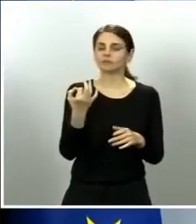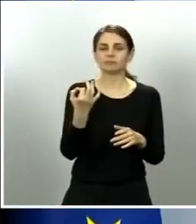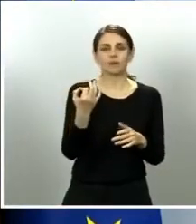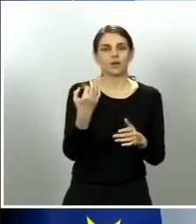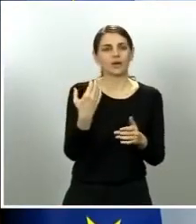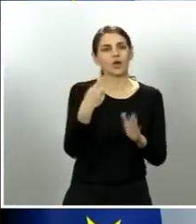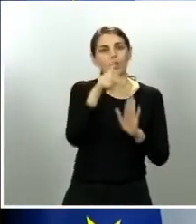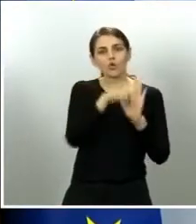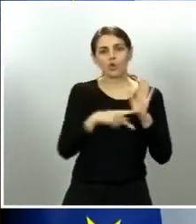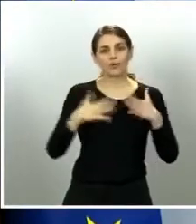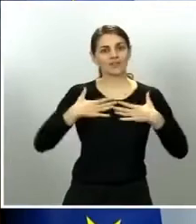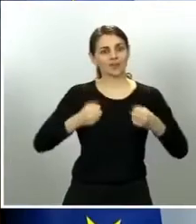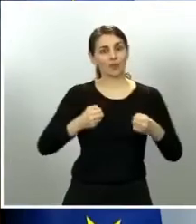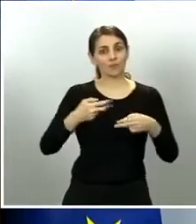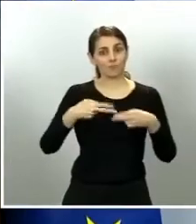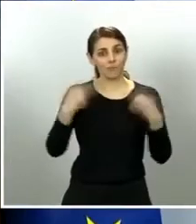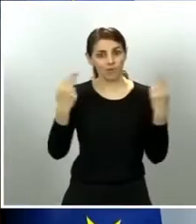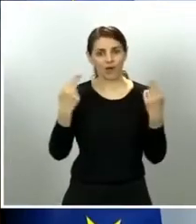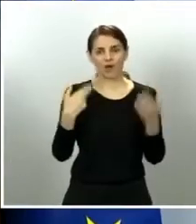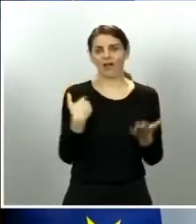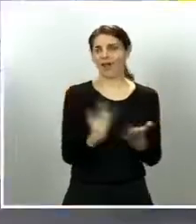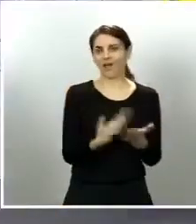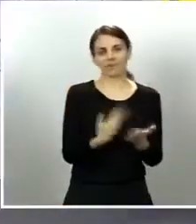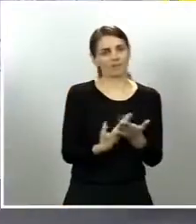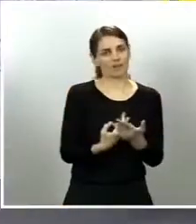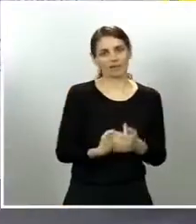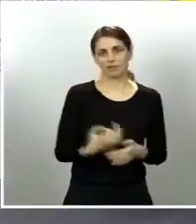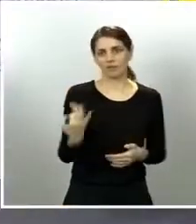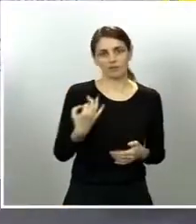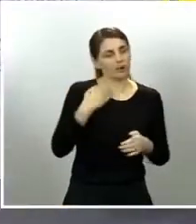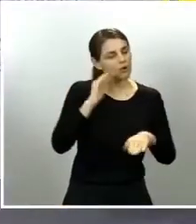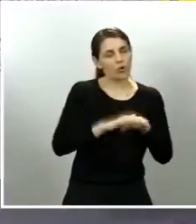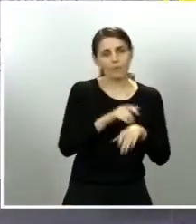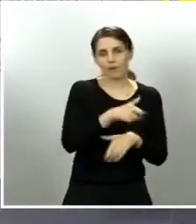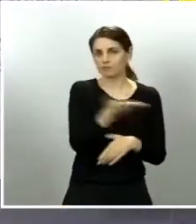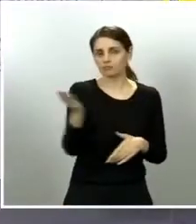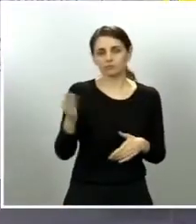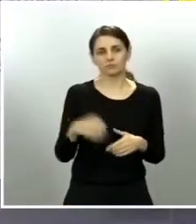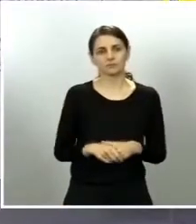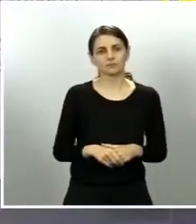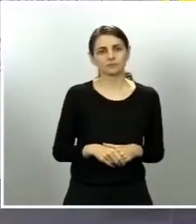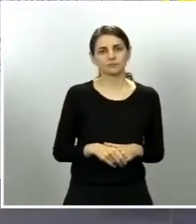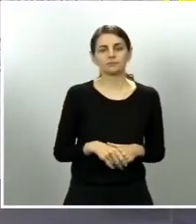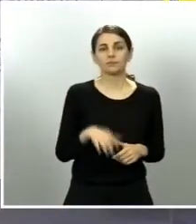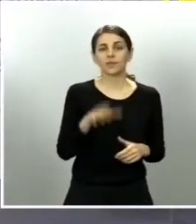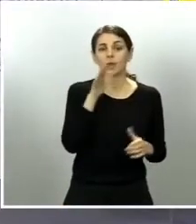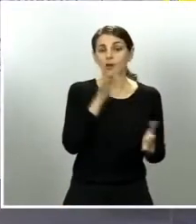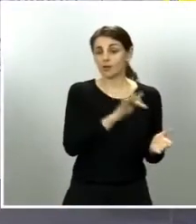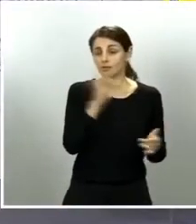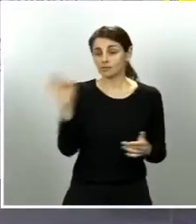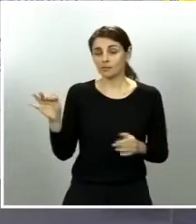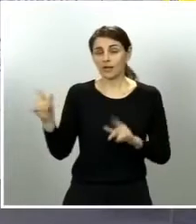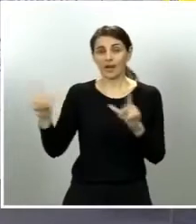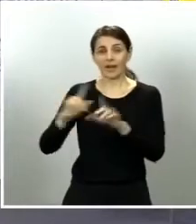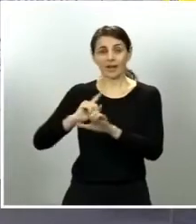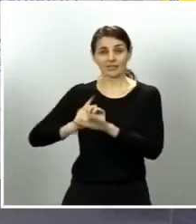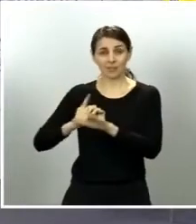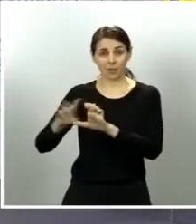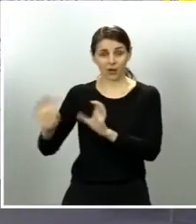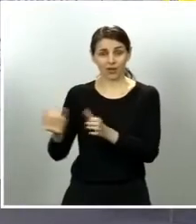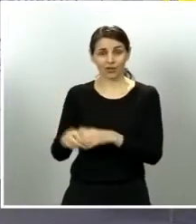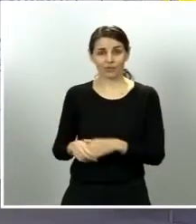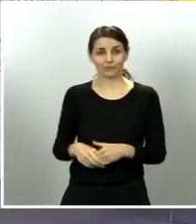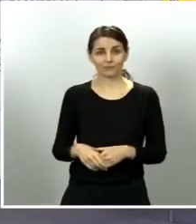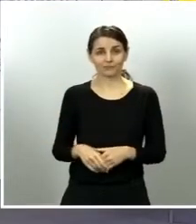todos nosotros se cumplan vamos con canal extremadura radio adelante buenas tardes